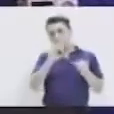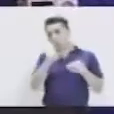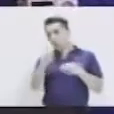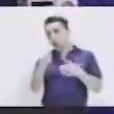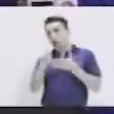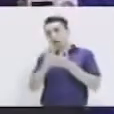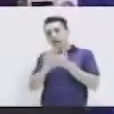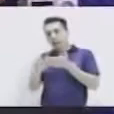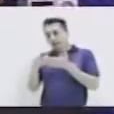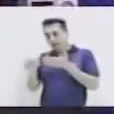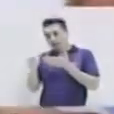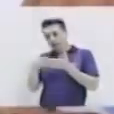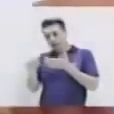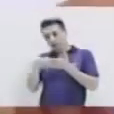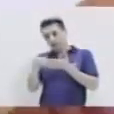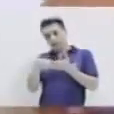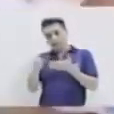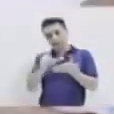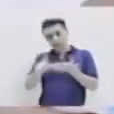húmeda.